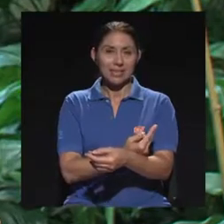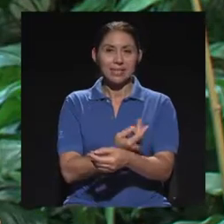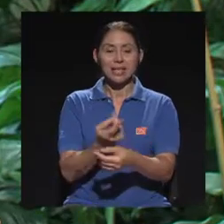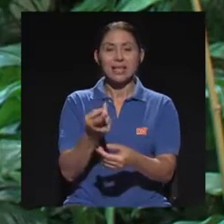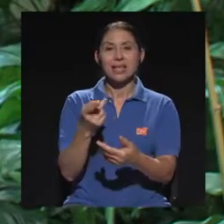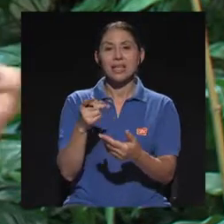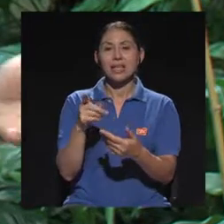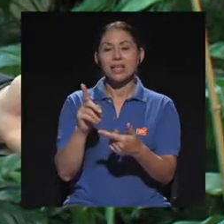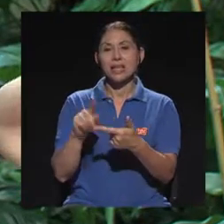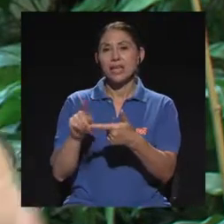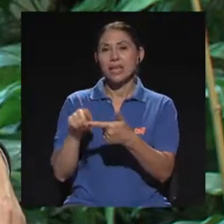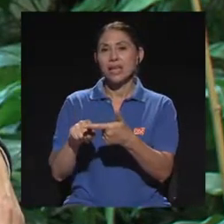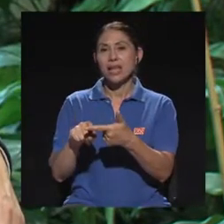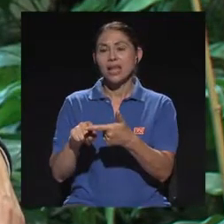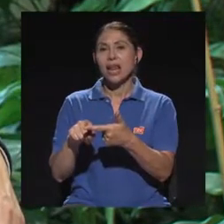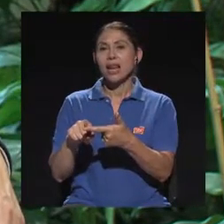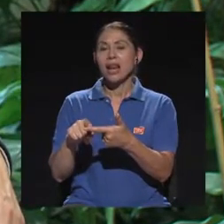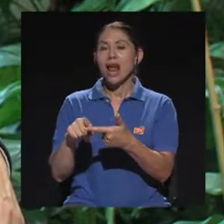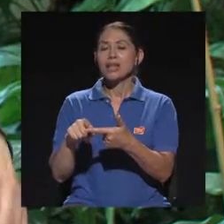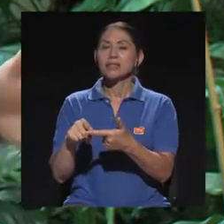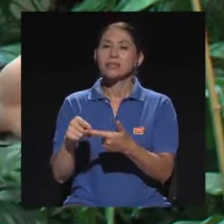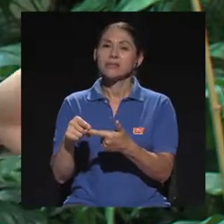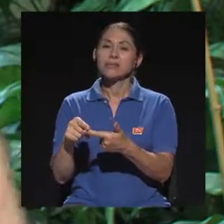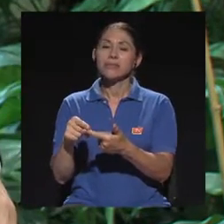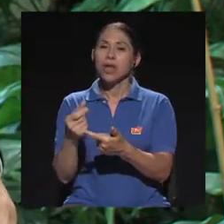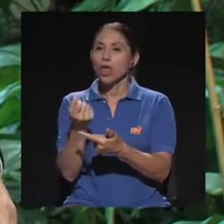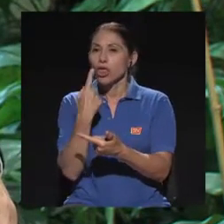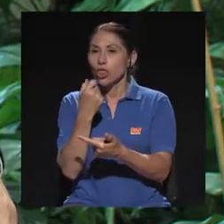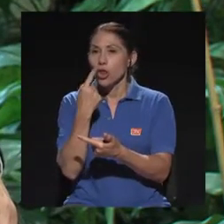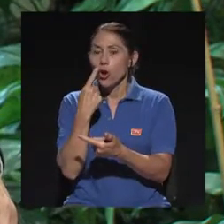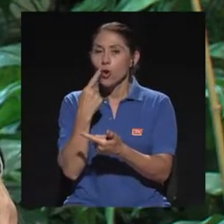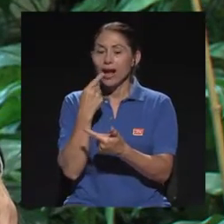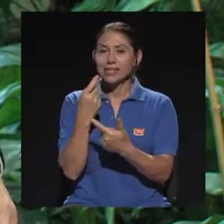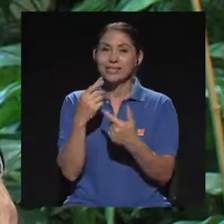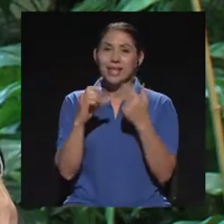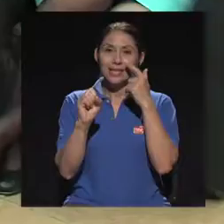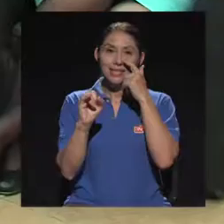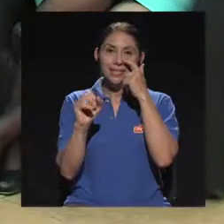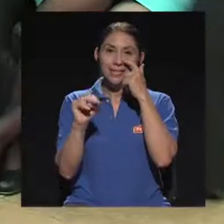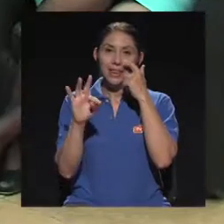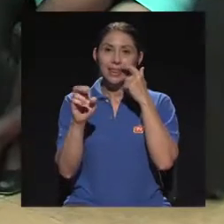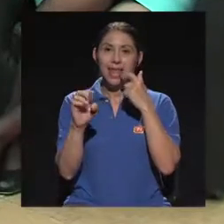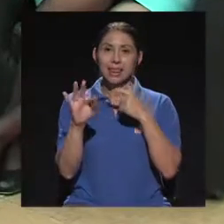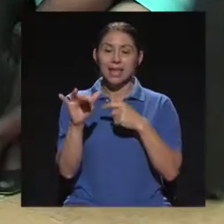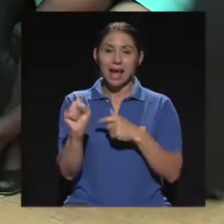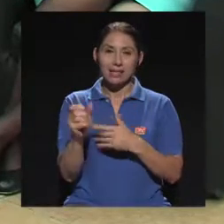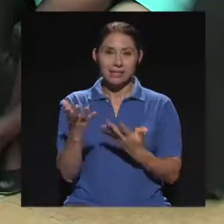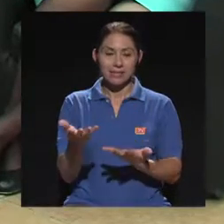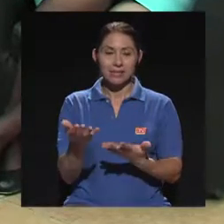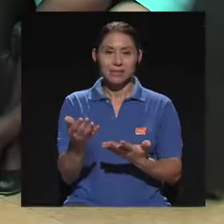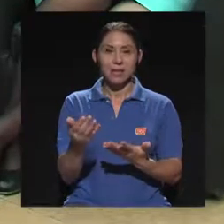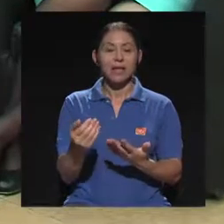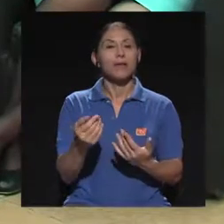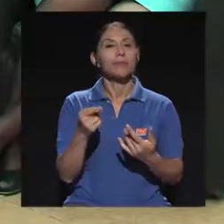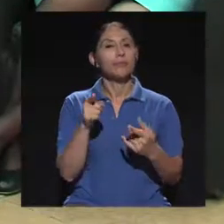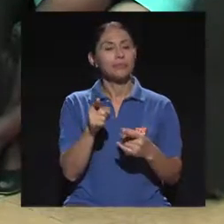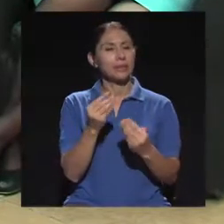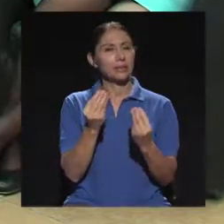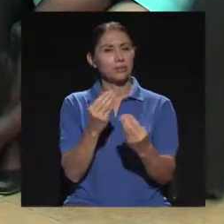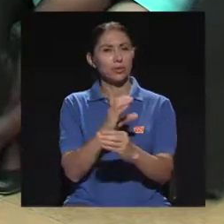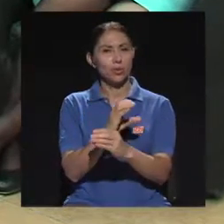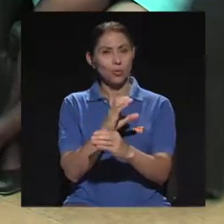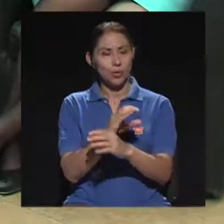y las drogas sintéticas o los medicamentos de síntesis? Bueno, en eso hay que tener